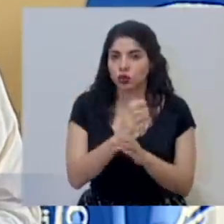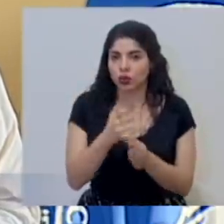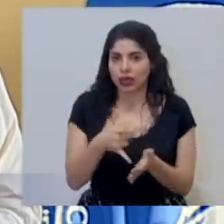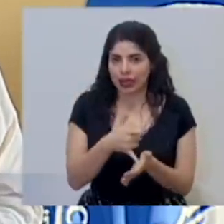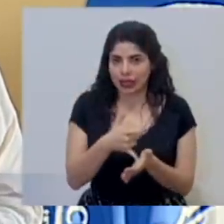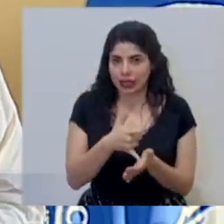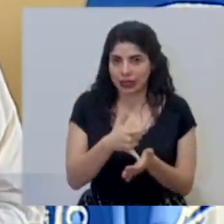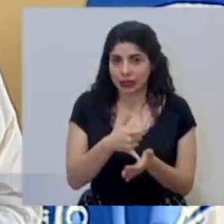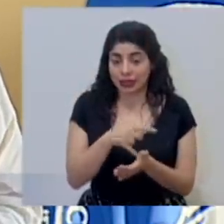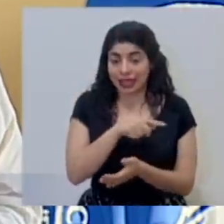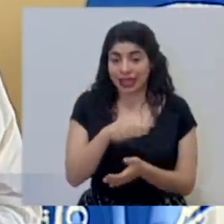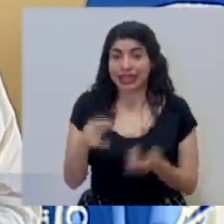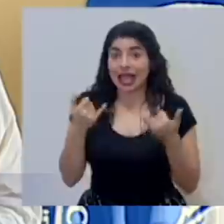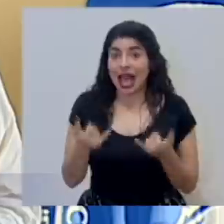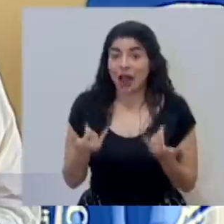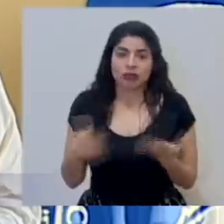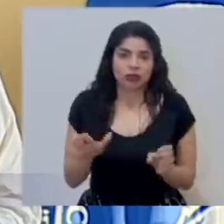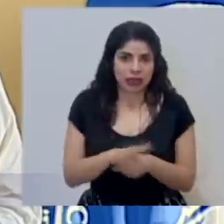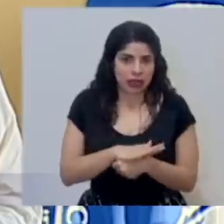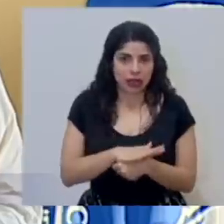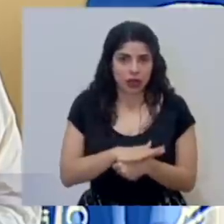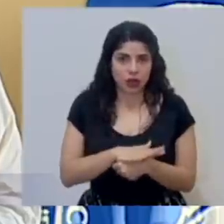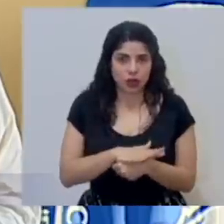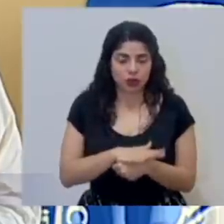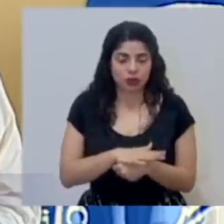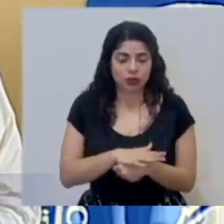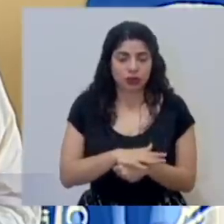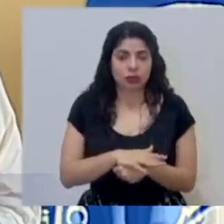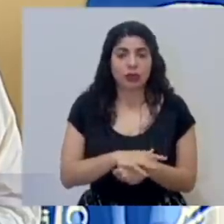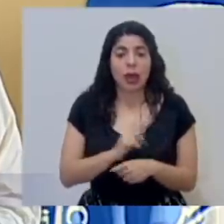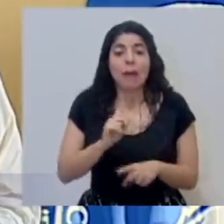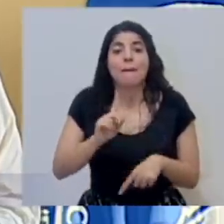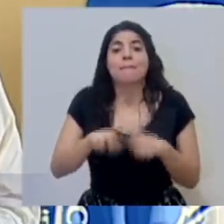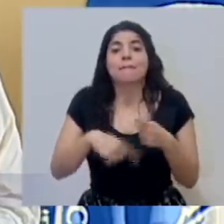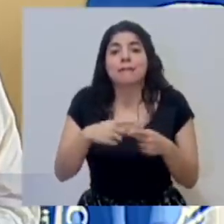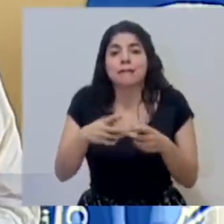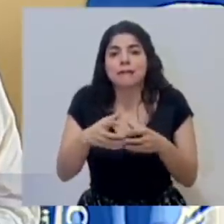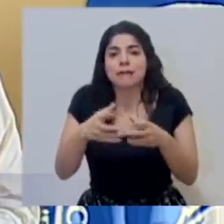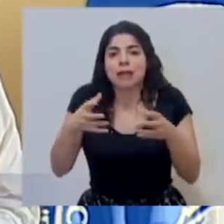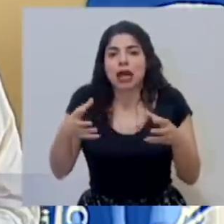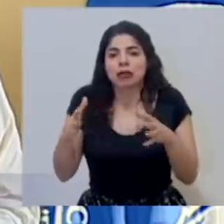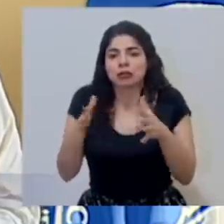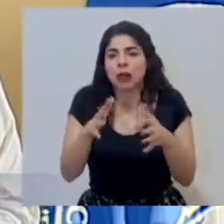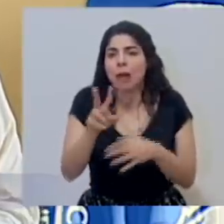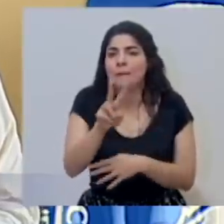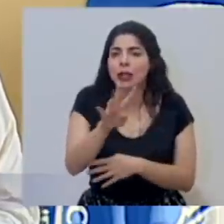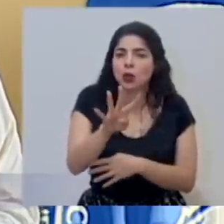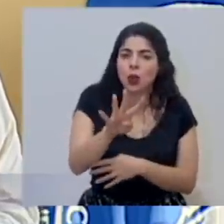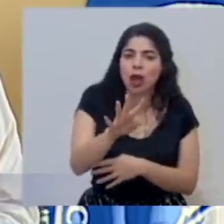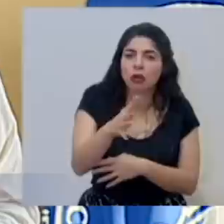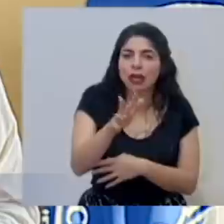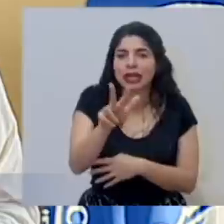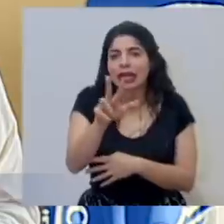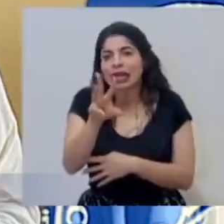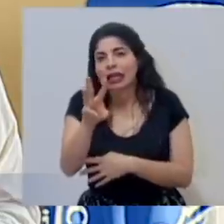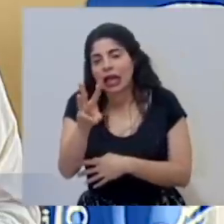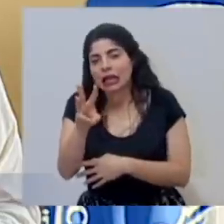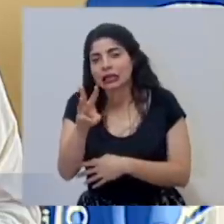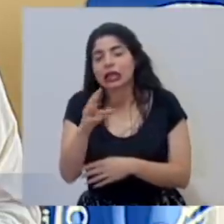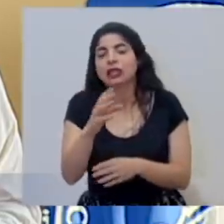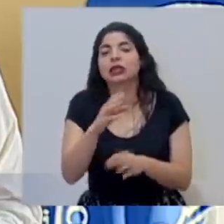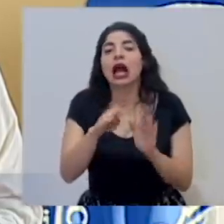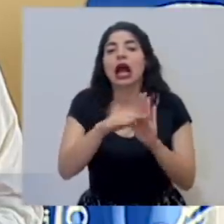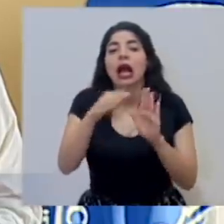intensivos las cuales al día de hoy están llenas y va a aumentar la capacidad entre 24 y 36 camas de cuidados